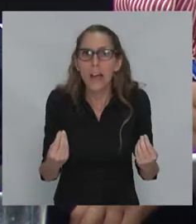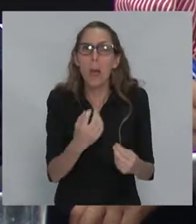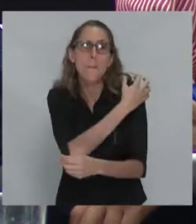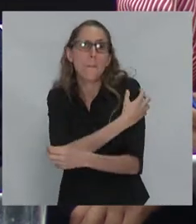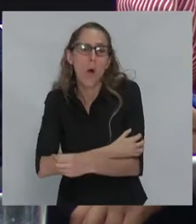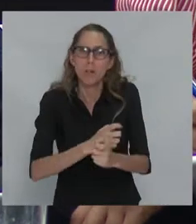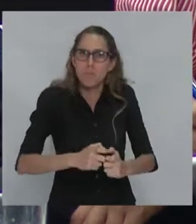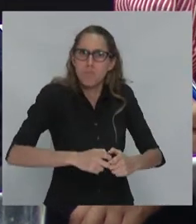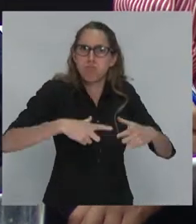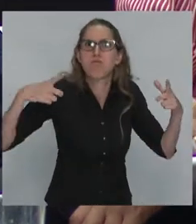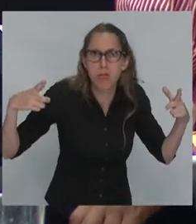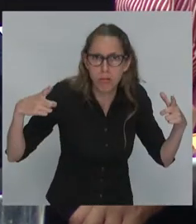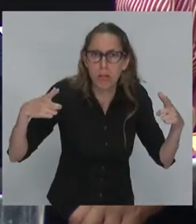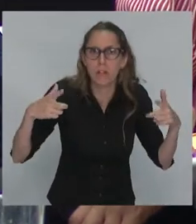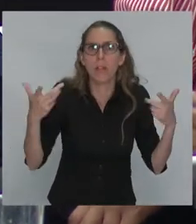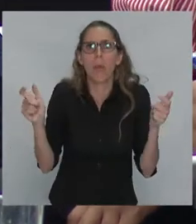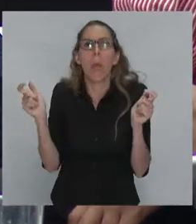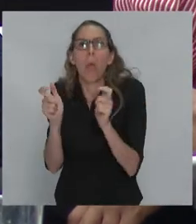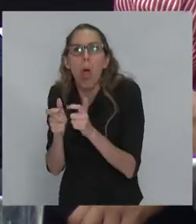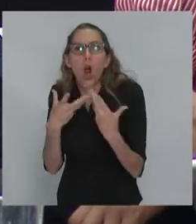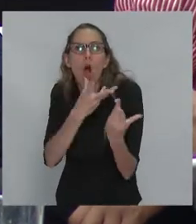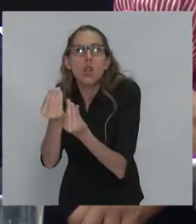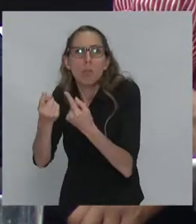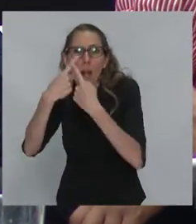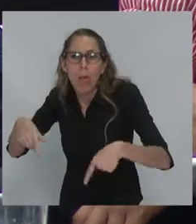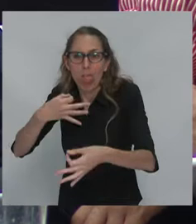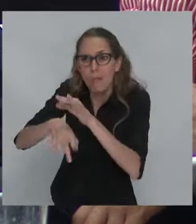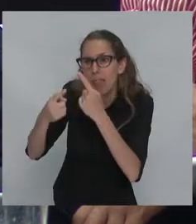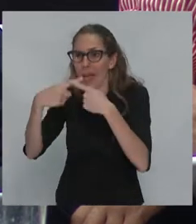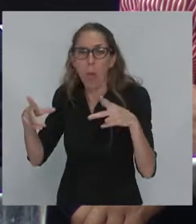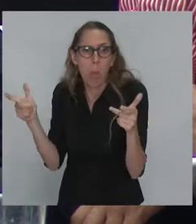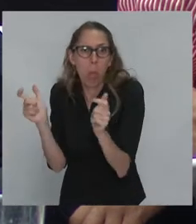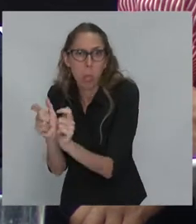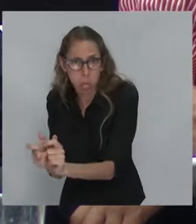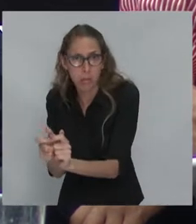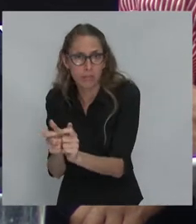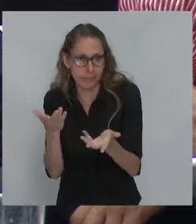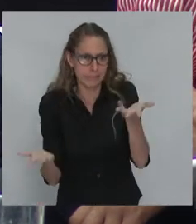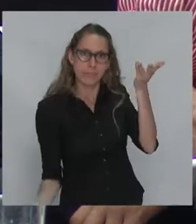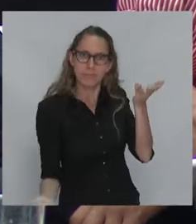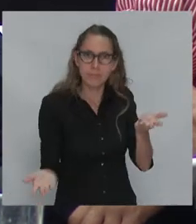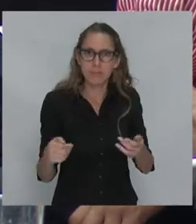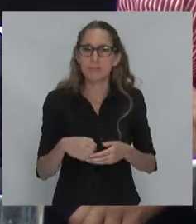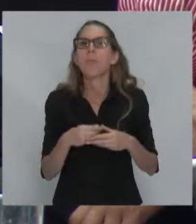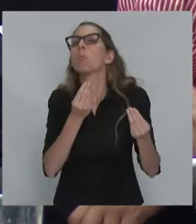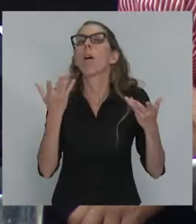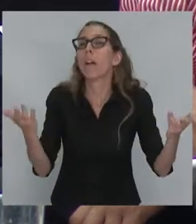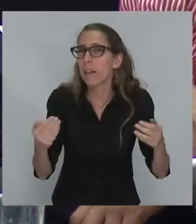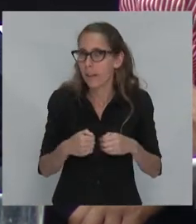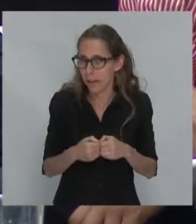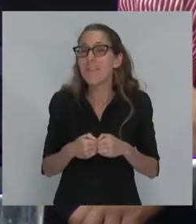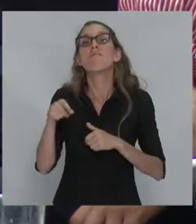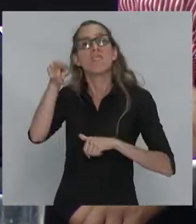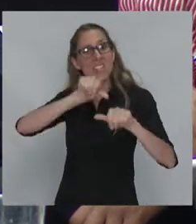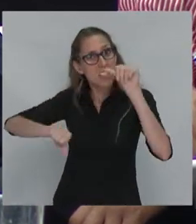pobreza y disminuir el consumo. ¿Por qué? Porque viene también dentro de esta